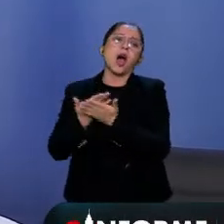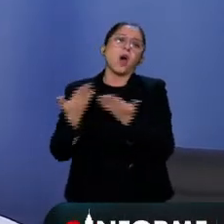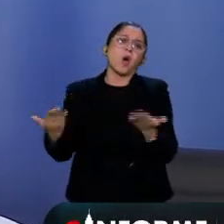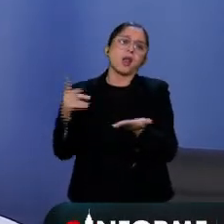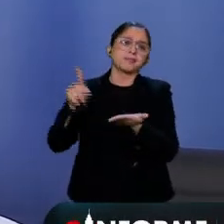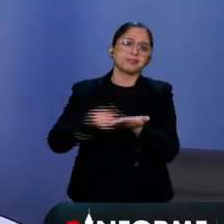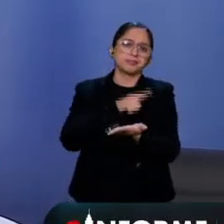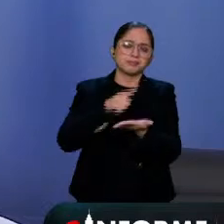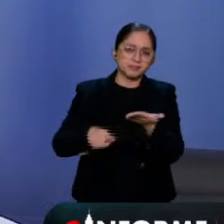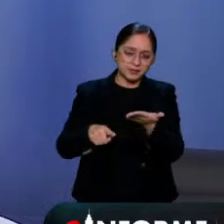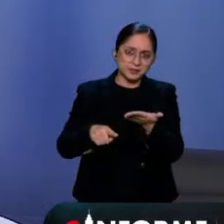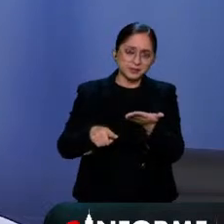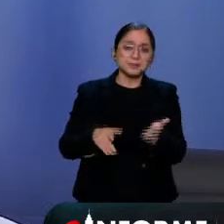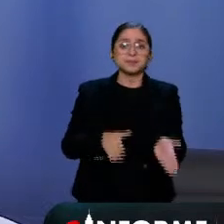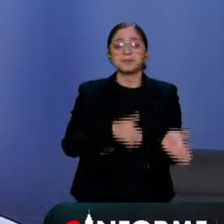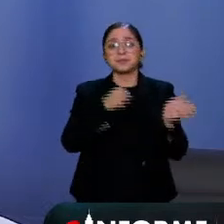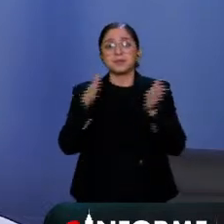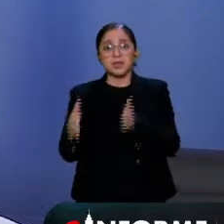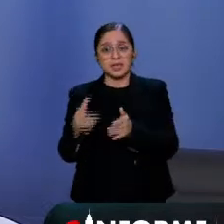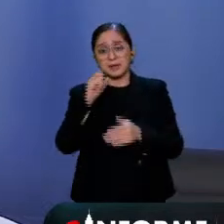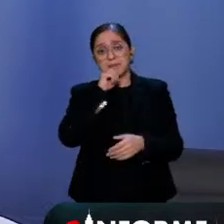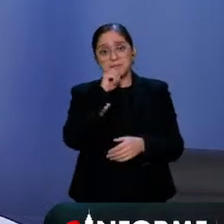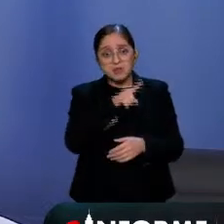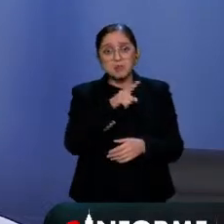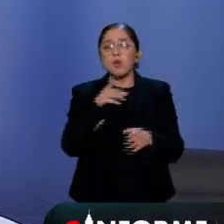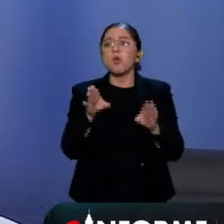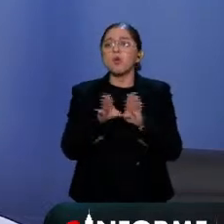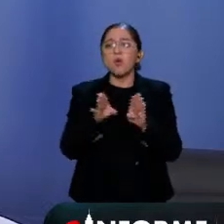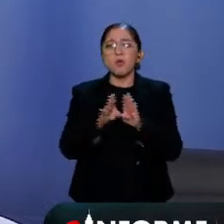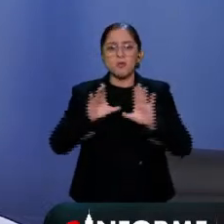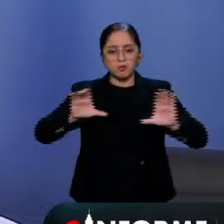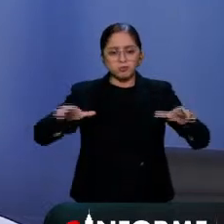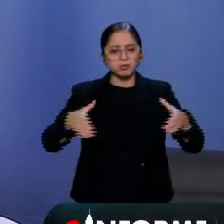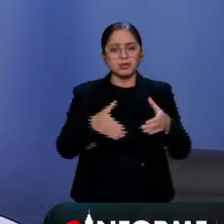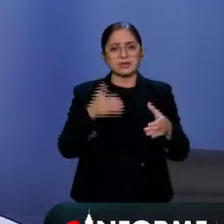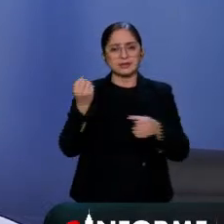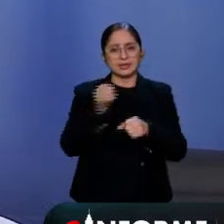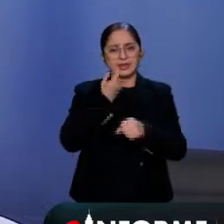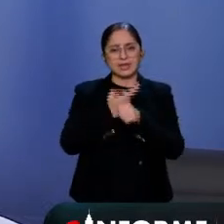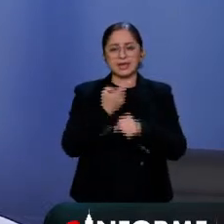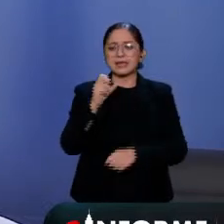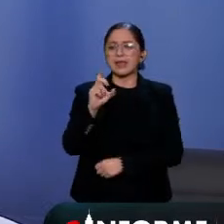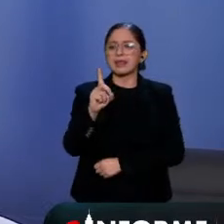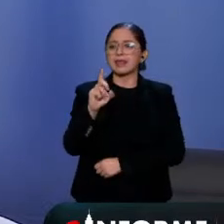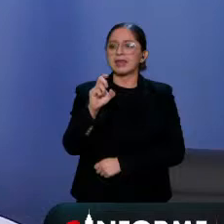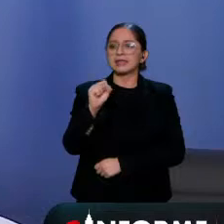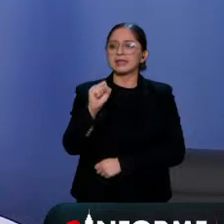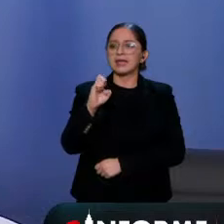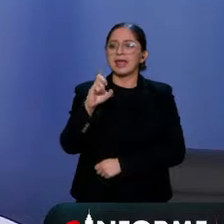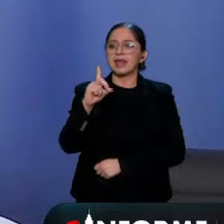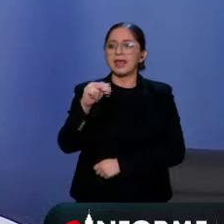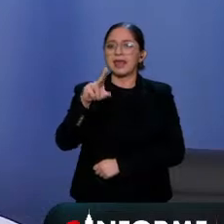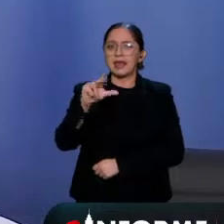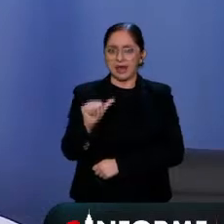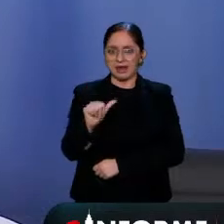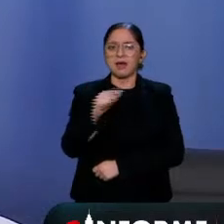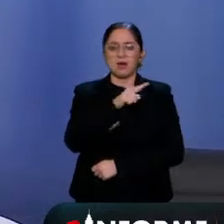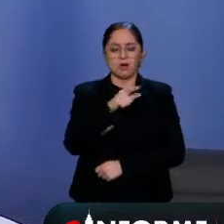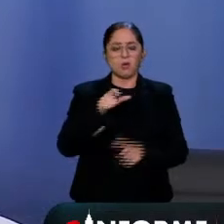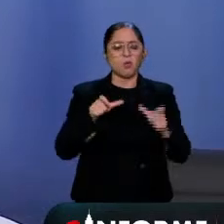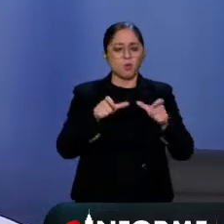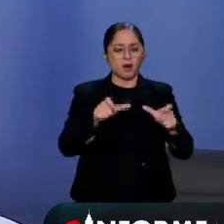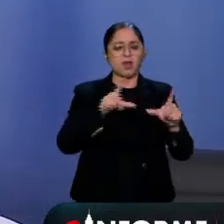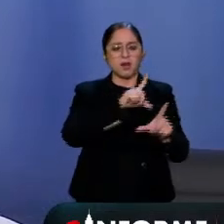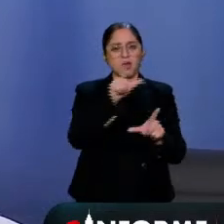administrativas para la descripción de la Guardia Nacional a la Secretaría de Defensa Nacional y también para que la Secretaría de Seguridad